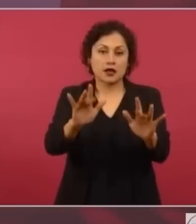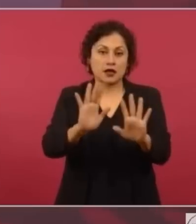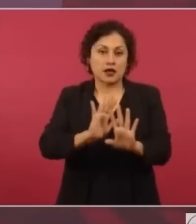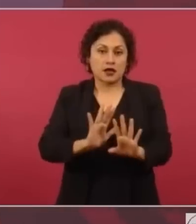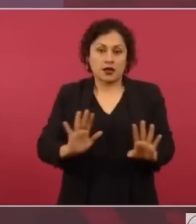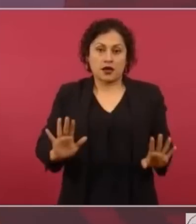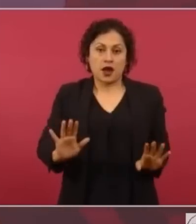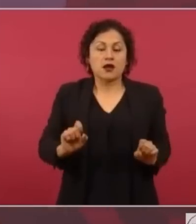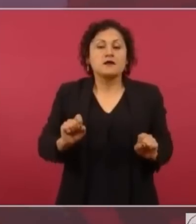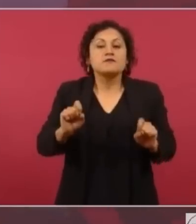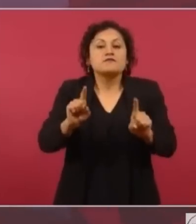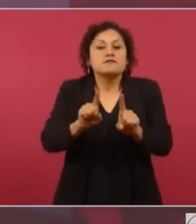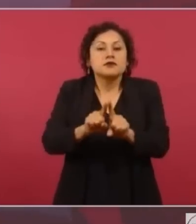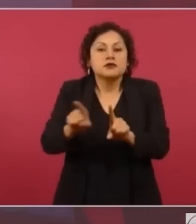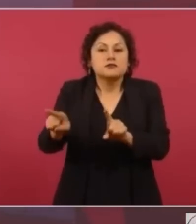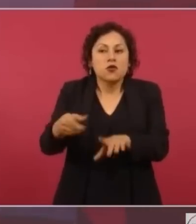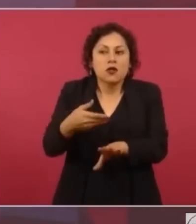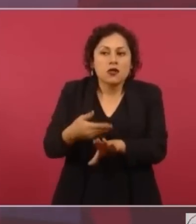de la institución.